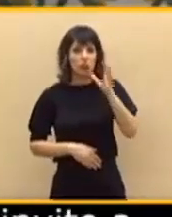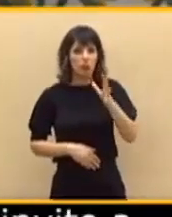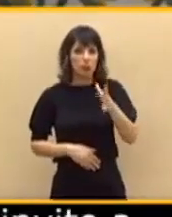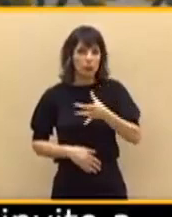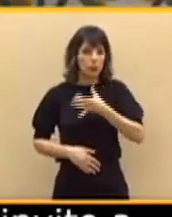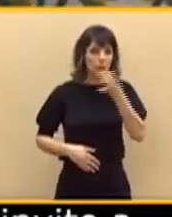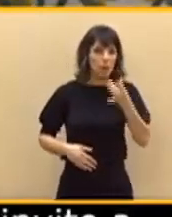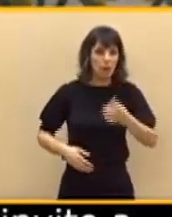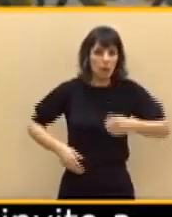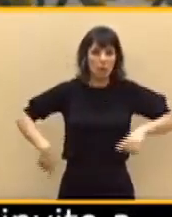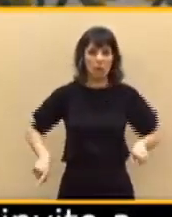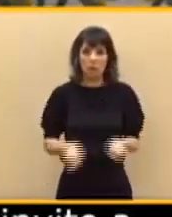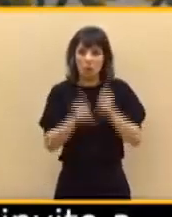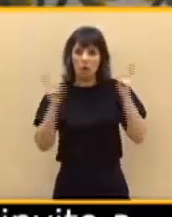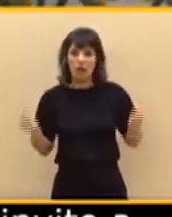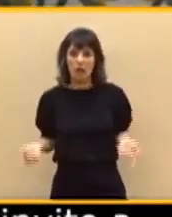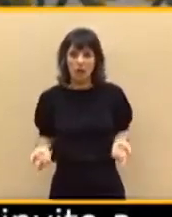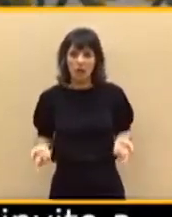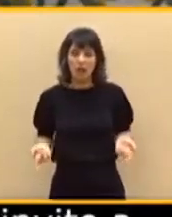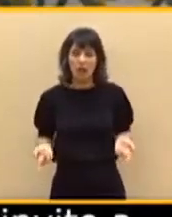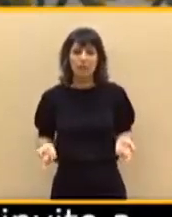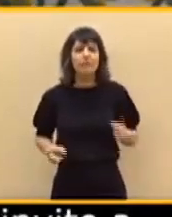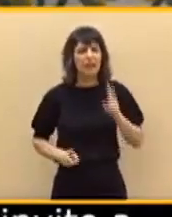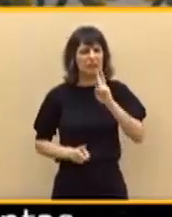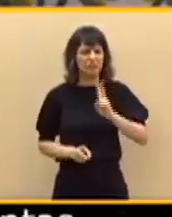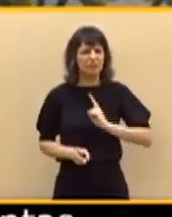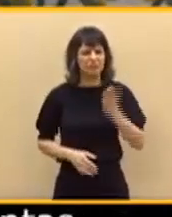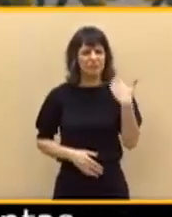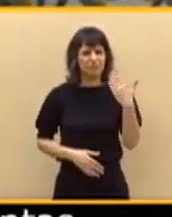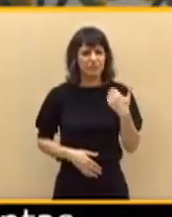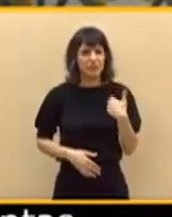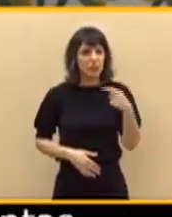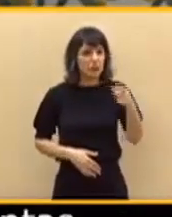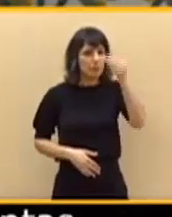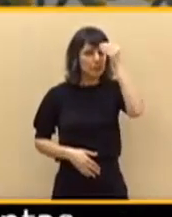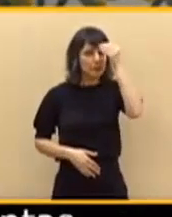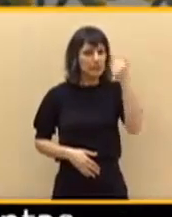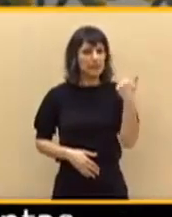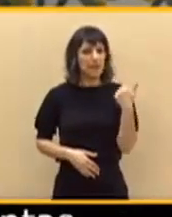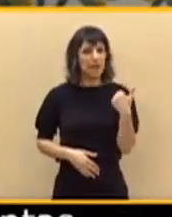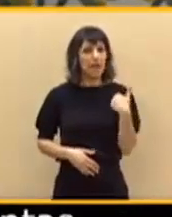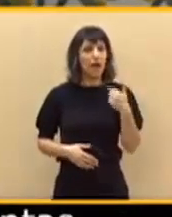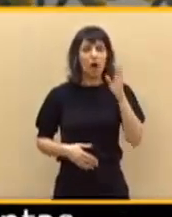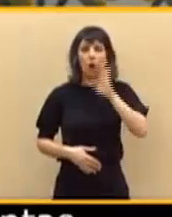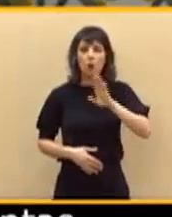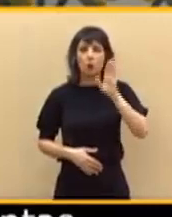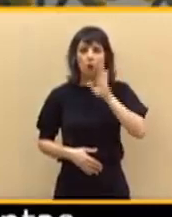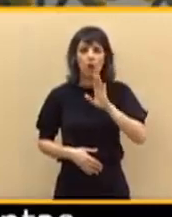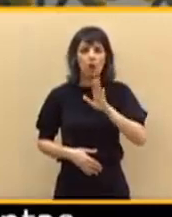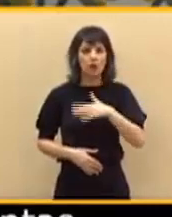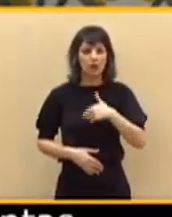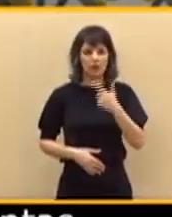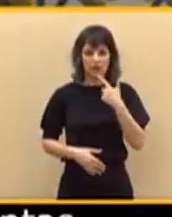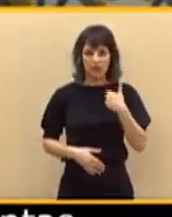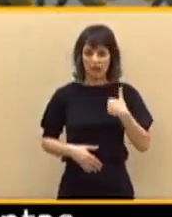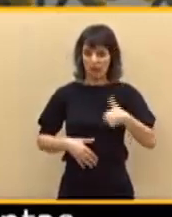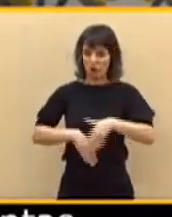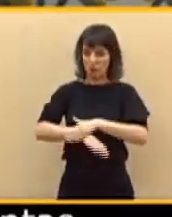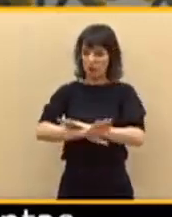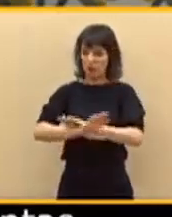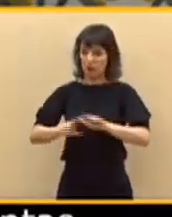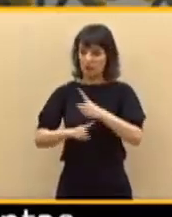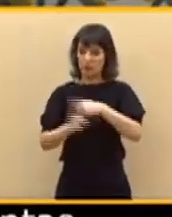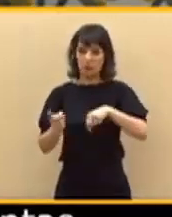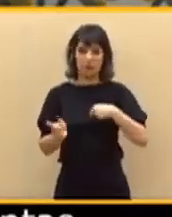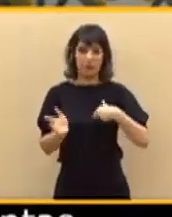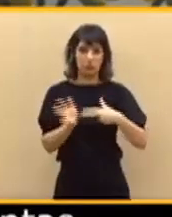preguntemos. Conteste algo, ¿sigue pensando que las puertas giratorias son una forma de corrupción? No sabemos lo que piensan en Podemos, sabemos que hay uno al menos, que es el que